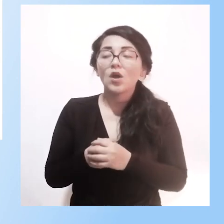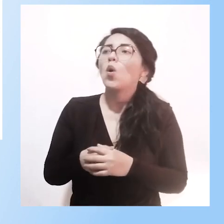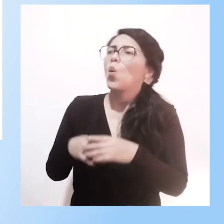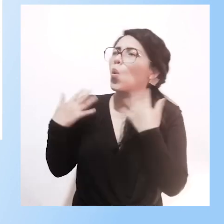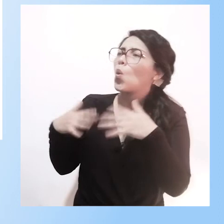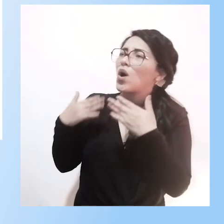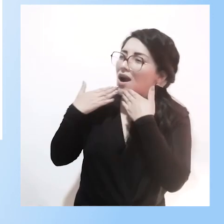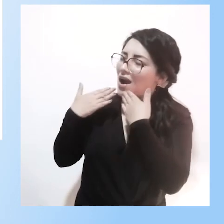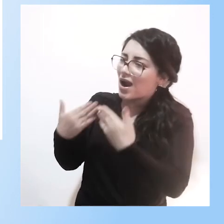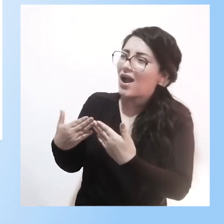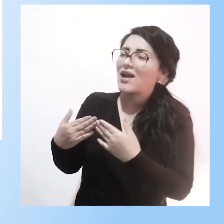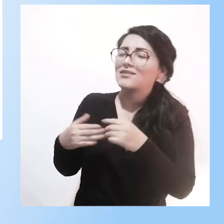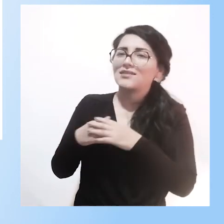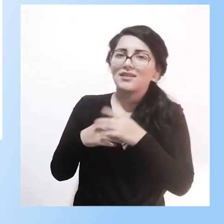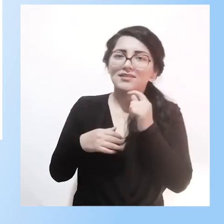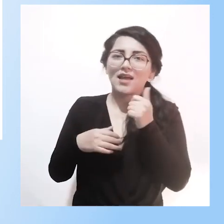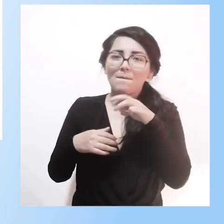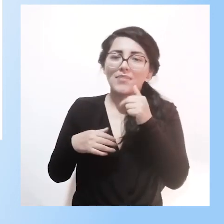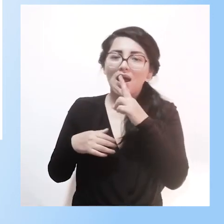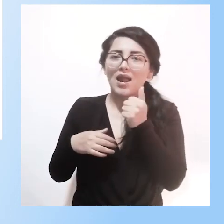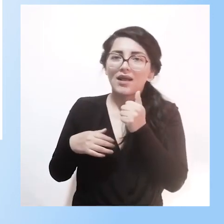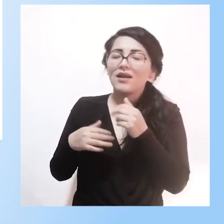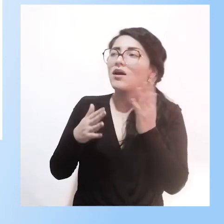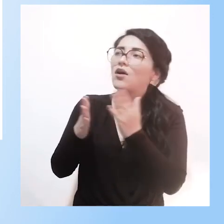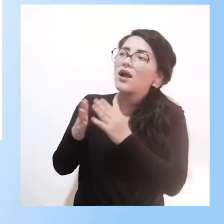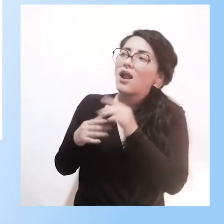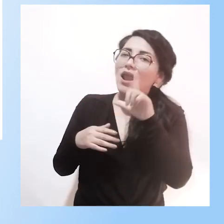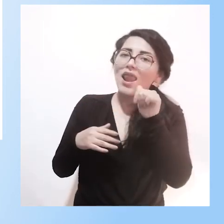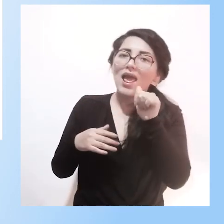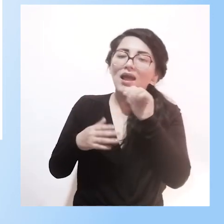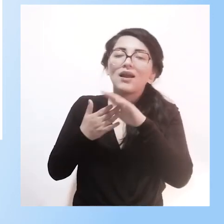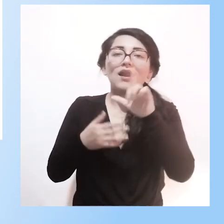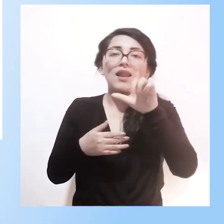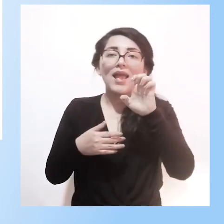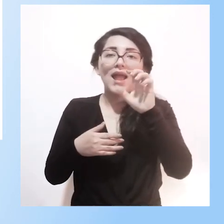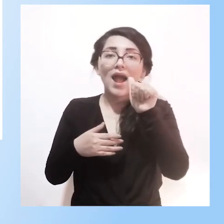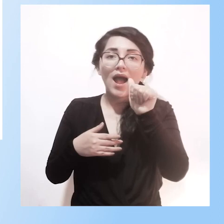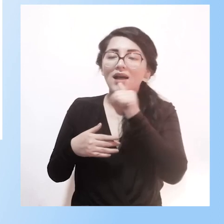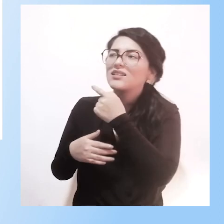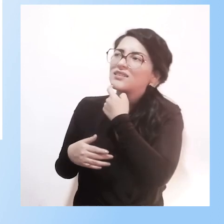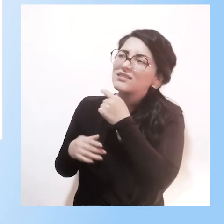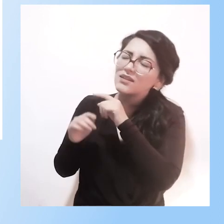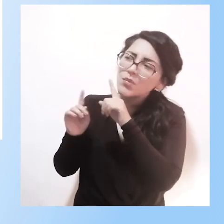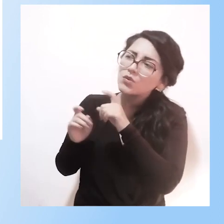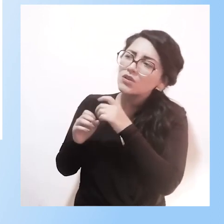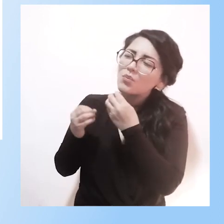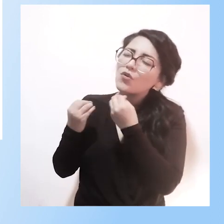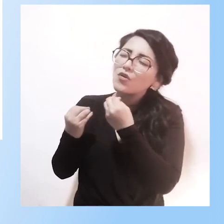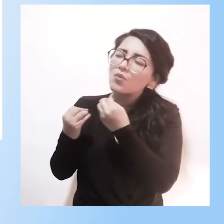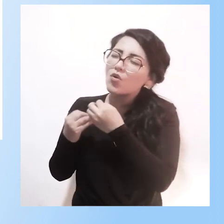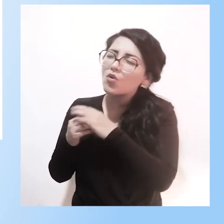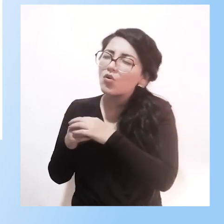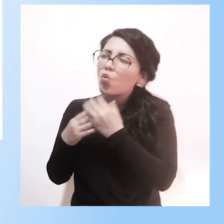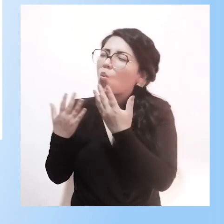tenemos otra de los directores de las instituciones educativas Lea a ellos les gustaría